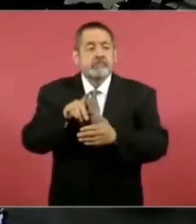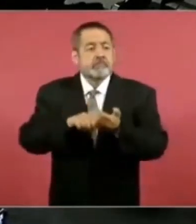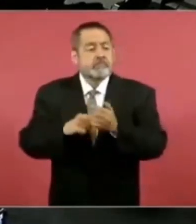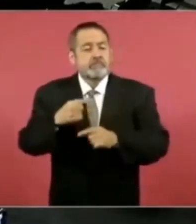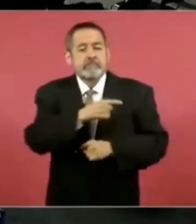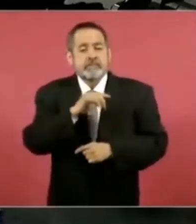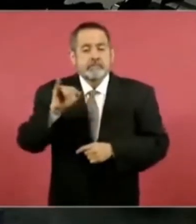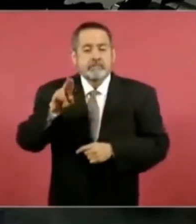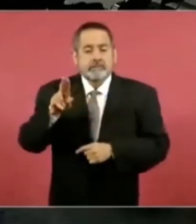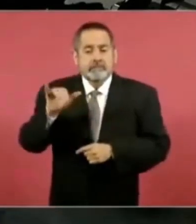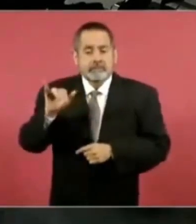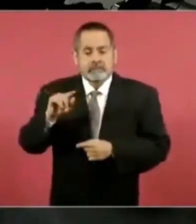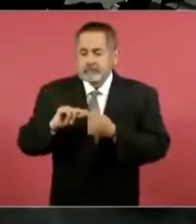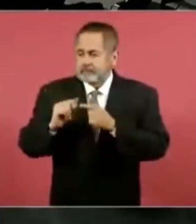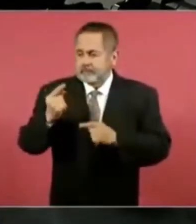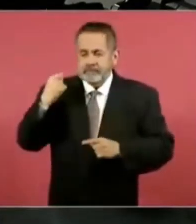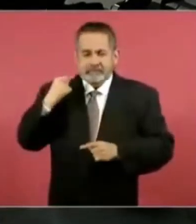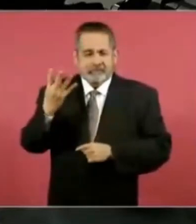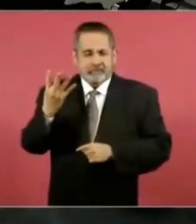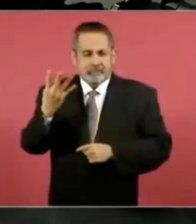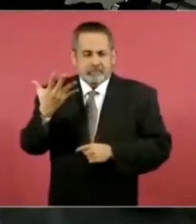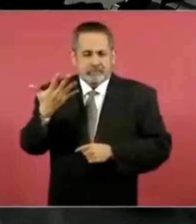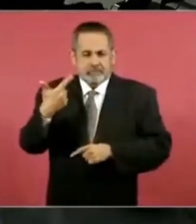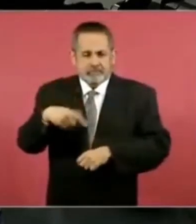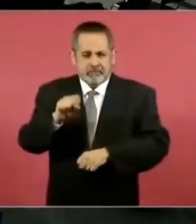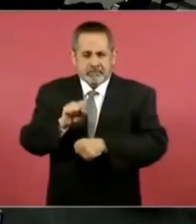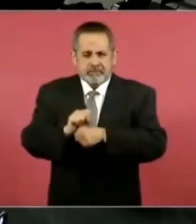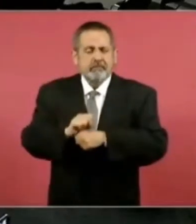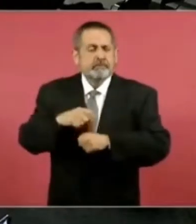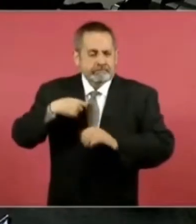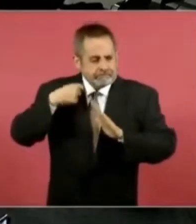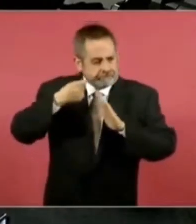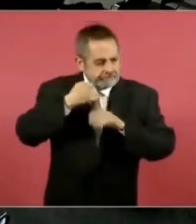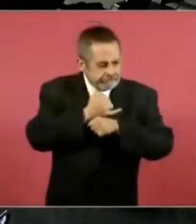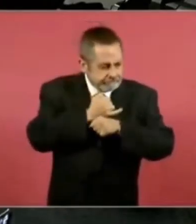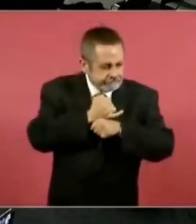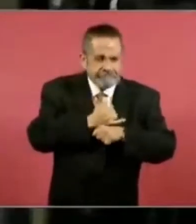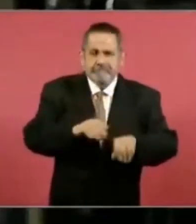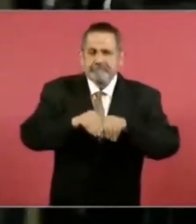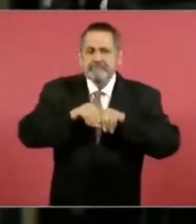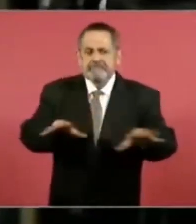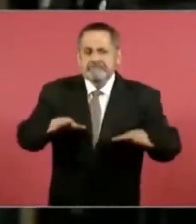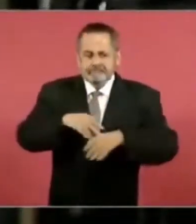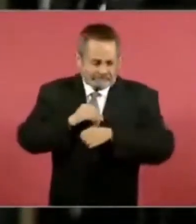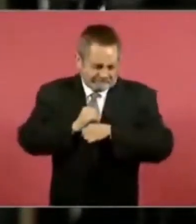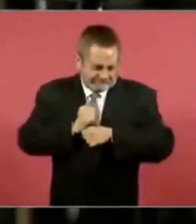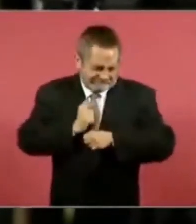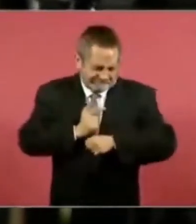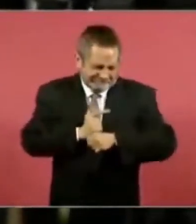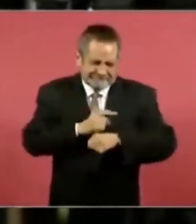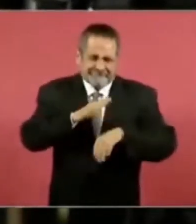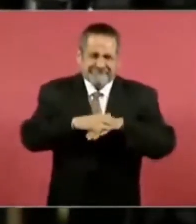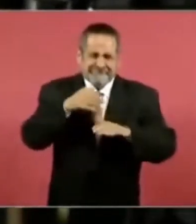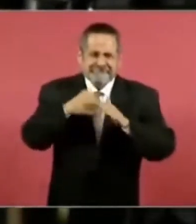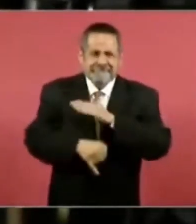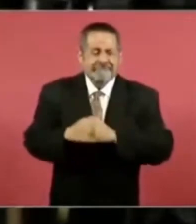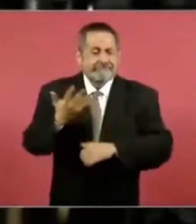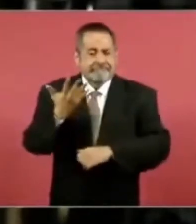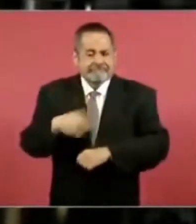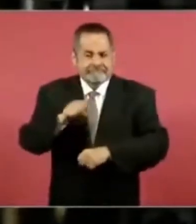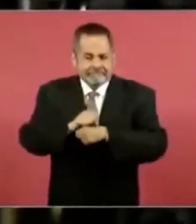cuatro o cinco semanas publicamos un reportaje en el cual nos estuvimos investigando más de cinco semanas